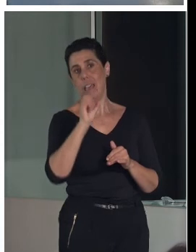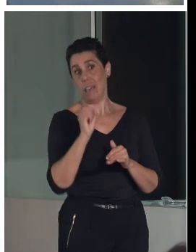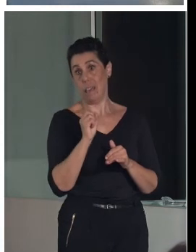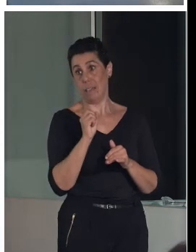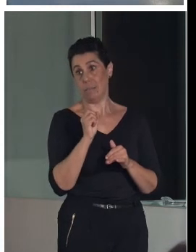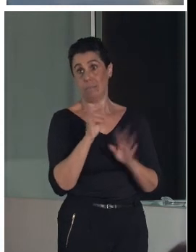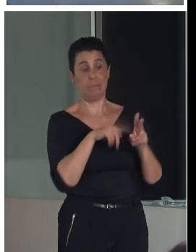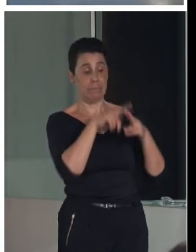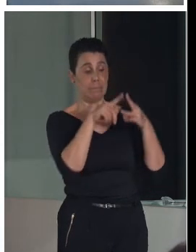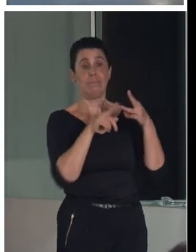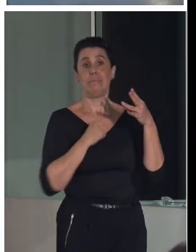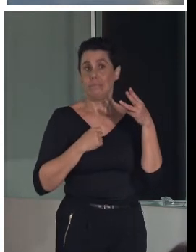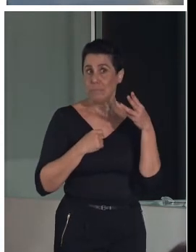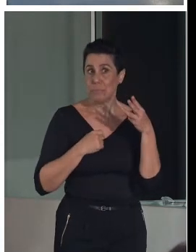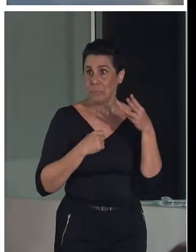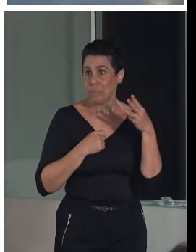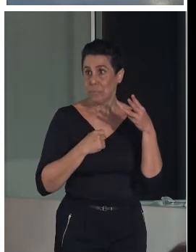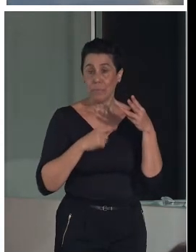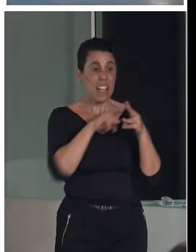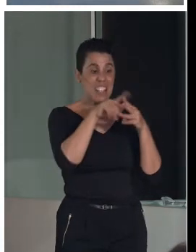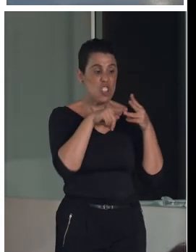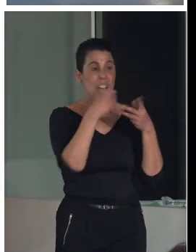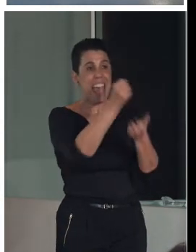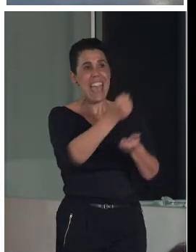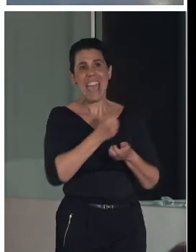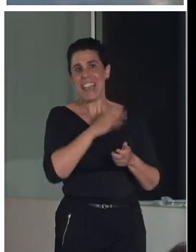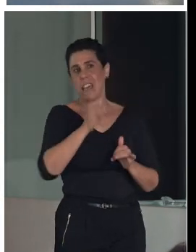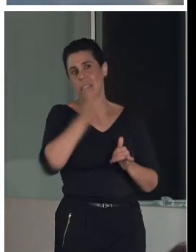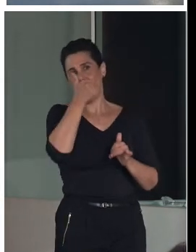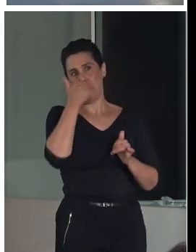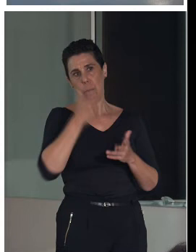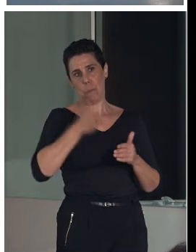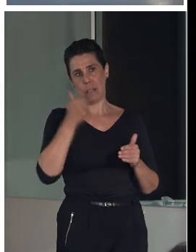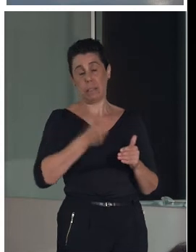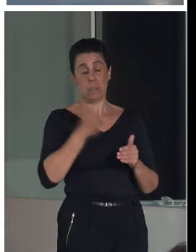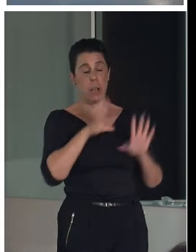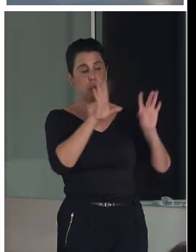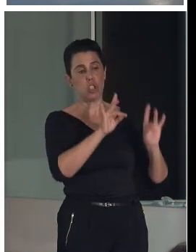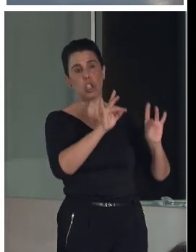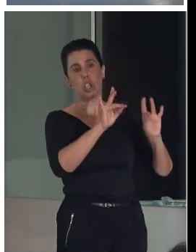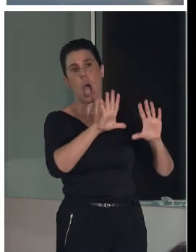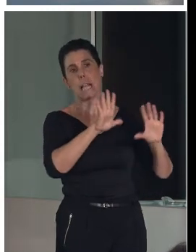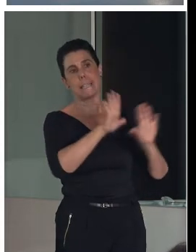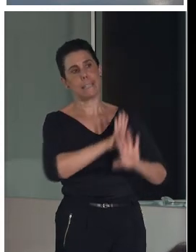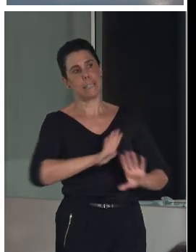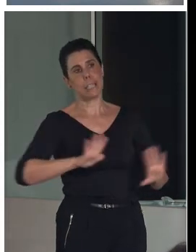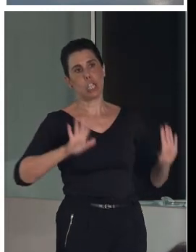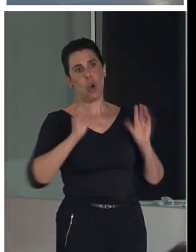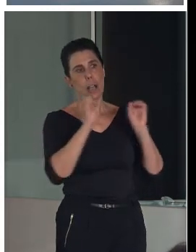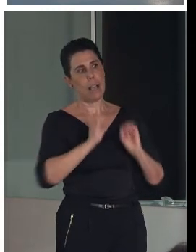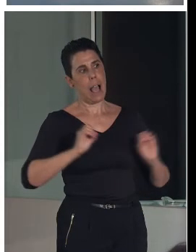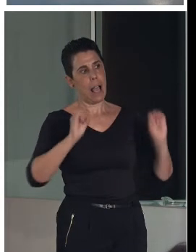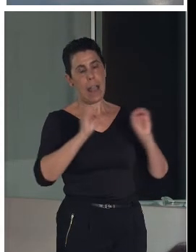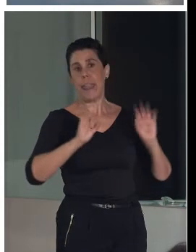es una de nuestras herencias más importantes y no se trabaja con ella, nada. Desde el año 2001